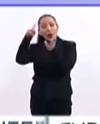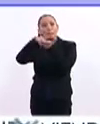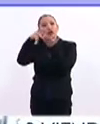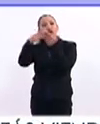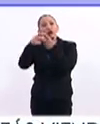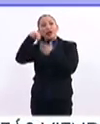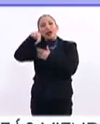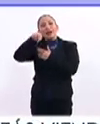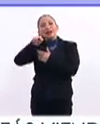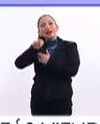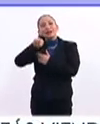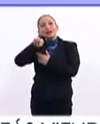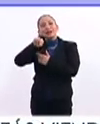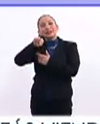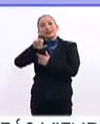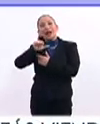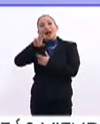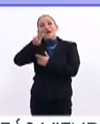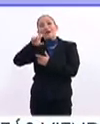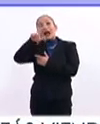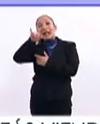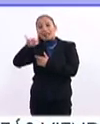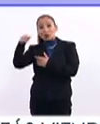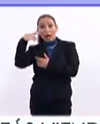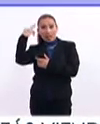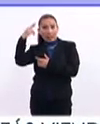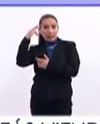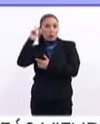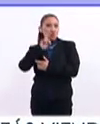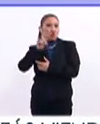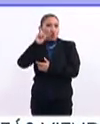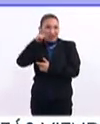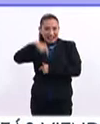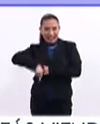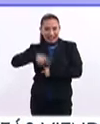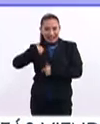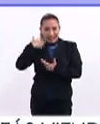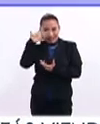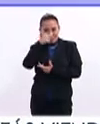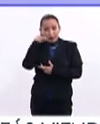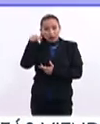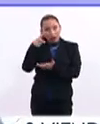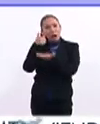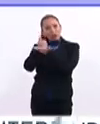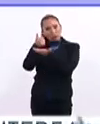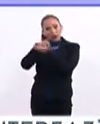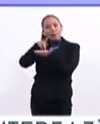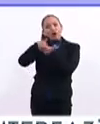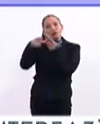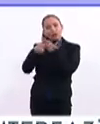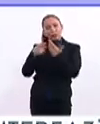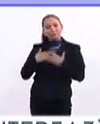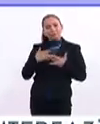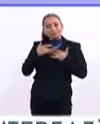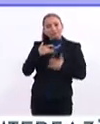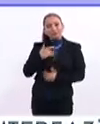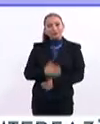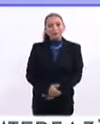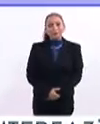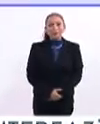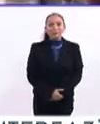Navalí, donde una reina de belleza mexicana participa como parte de ese proyecto humanitario.